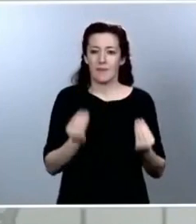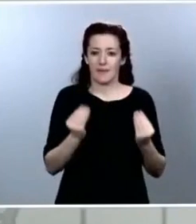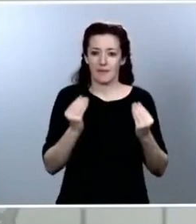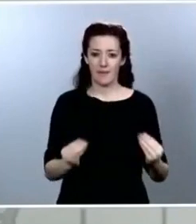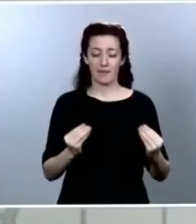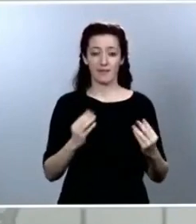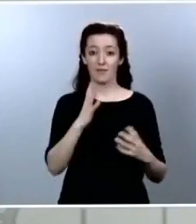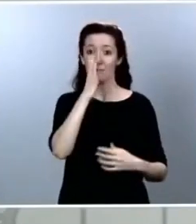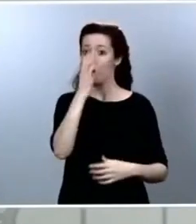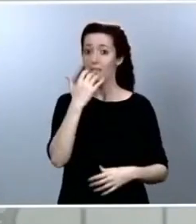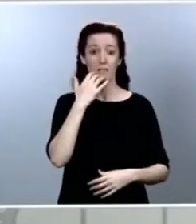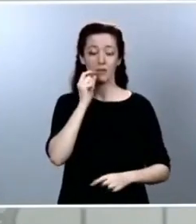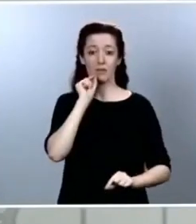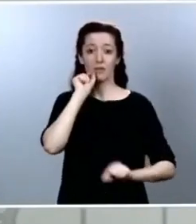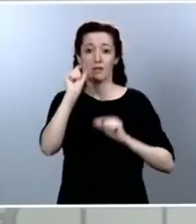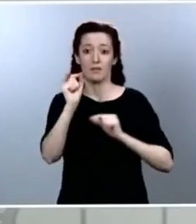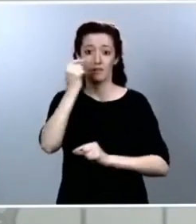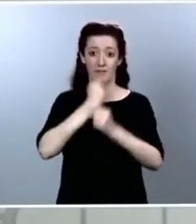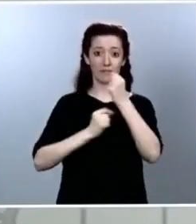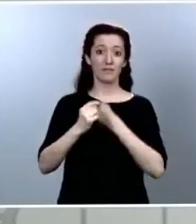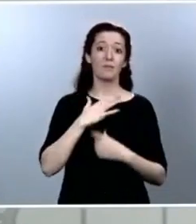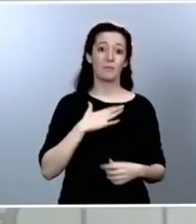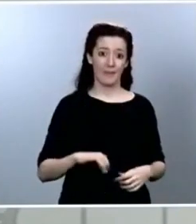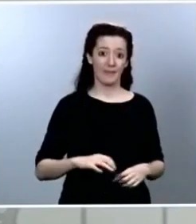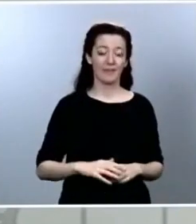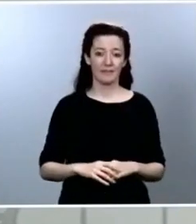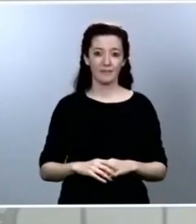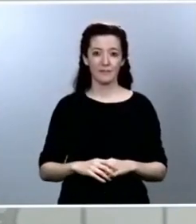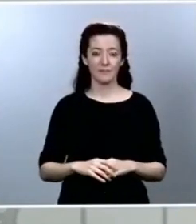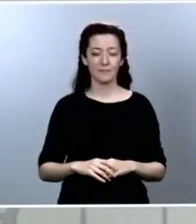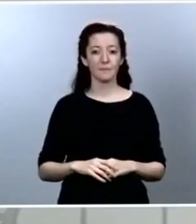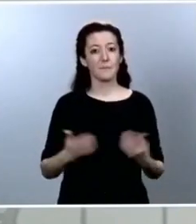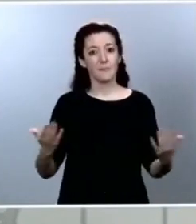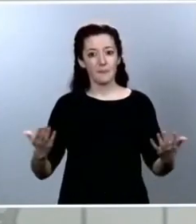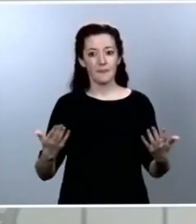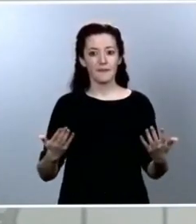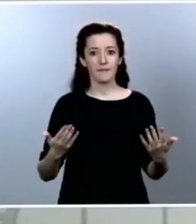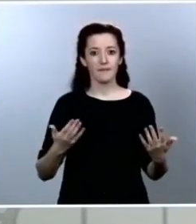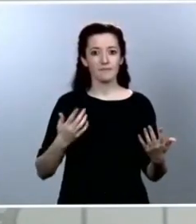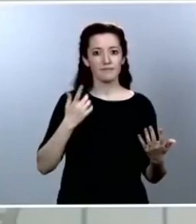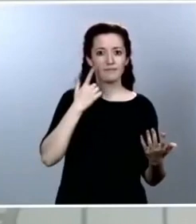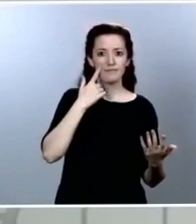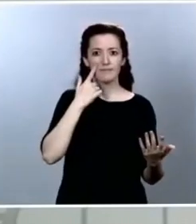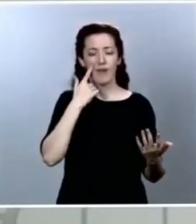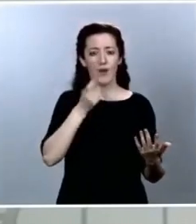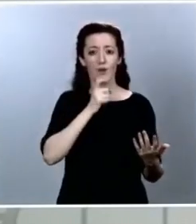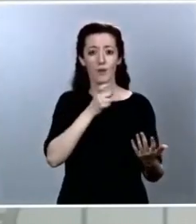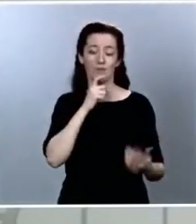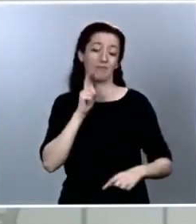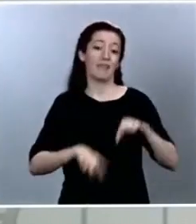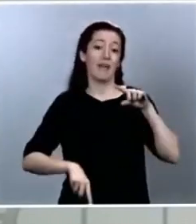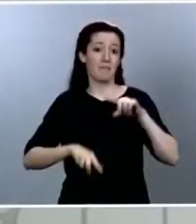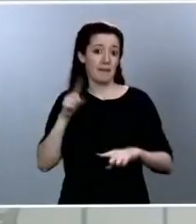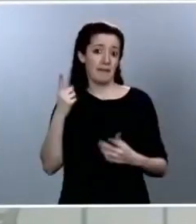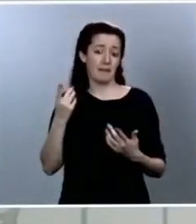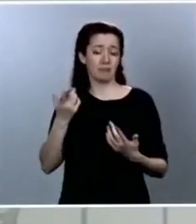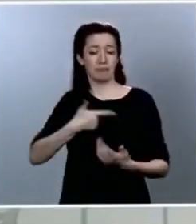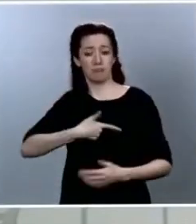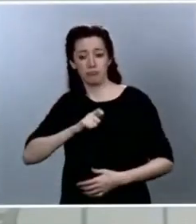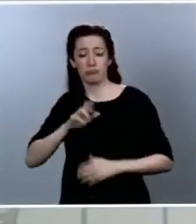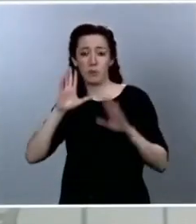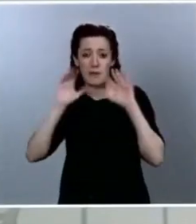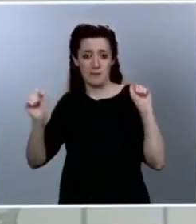depende en parte de las autoridades el asegurarlo, pero depende sobre todo y ante todo de cada familia que debe comportarse con la máxima